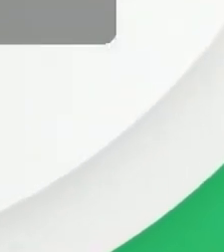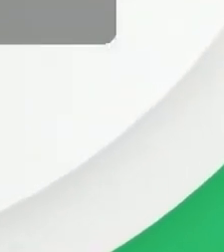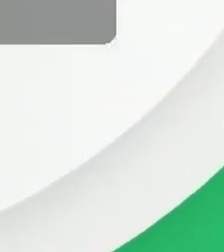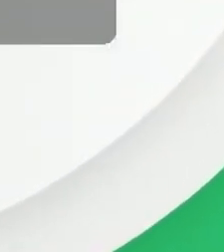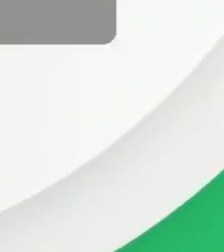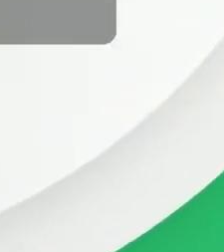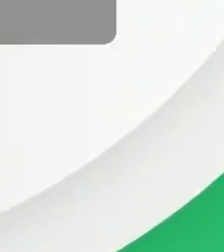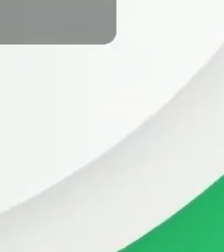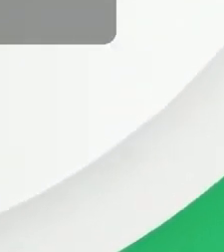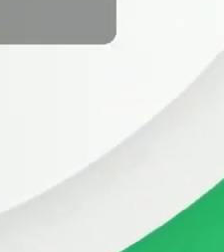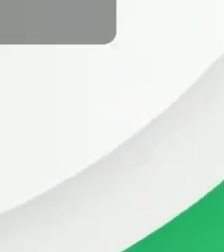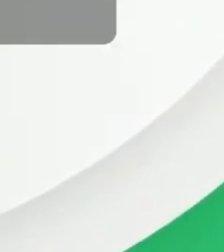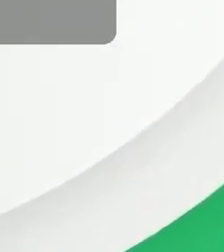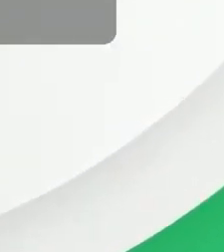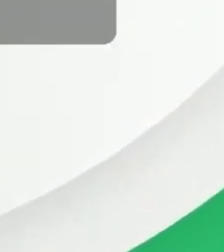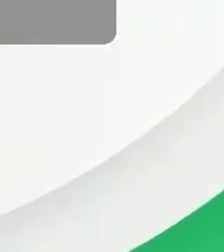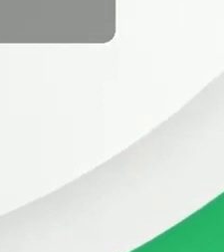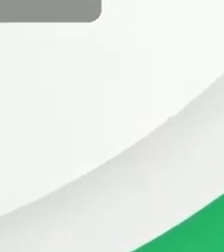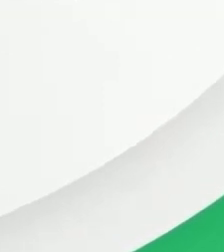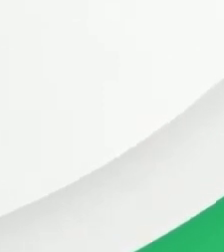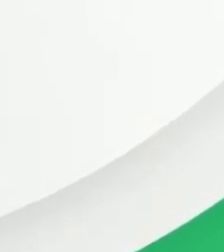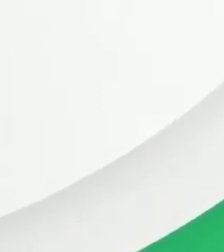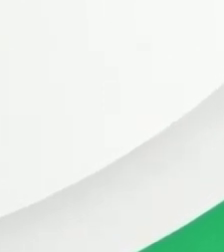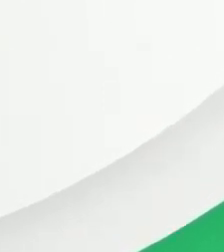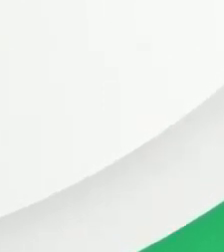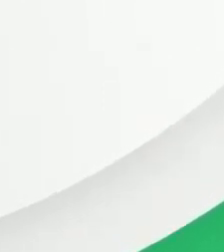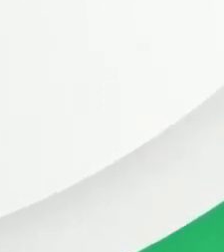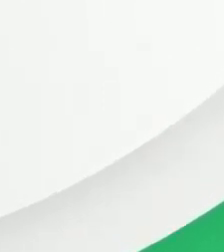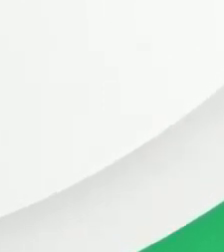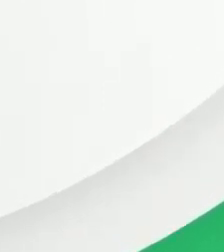Clasificación A. Contenido apto para todo público.